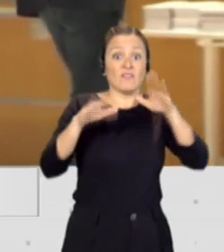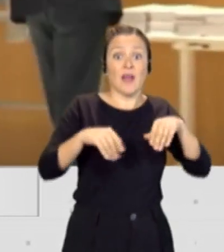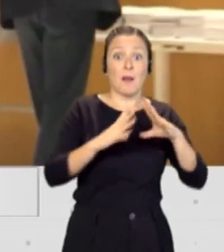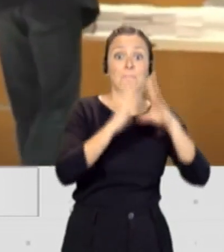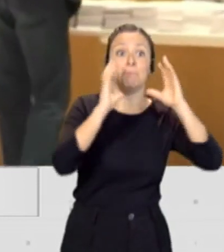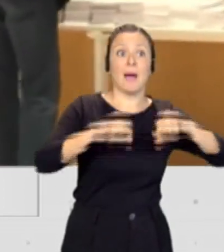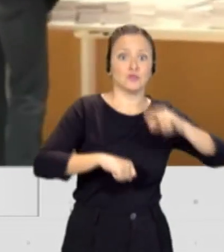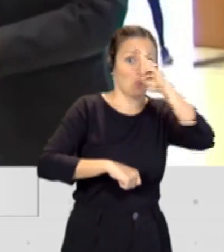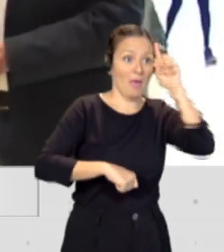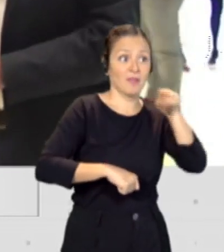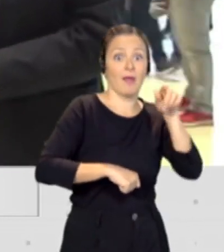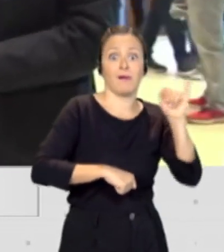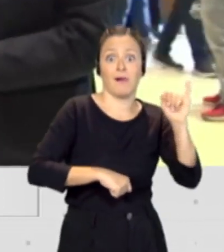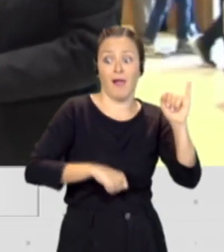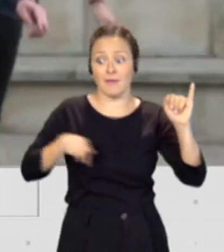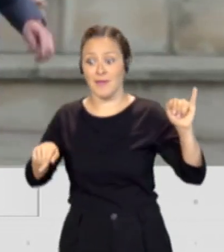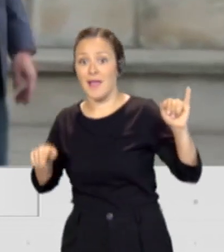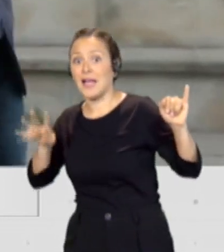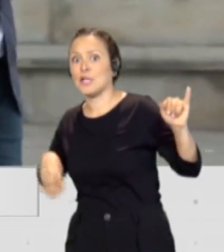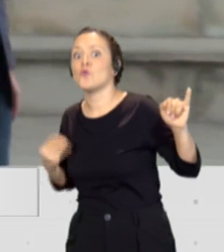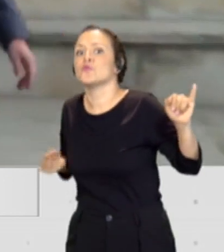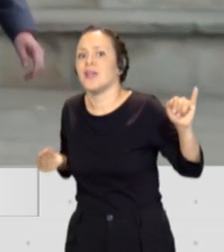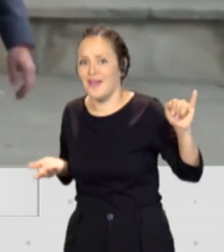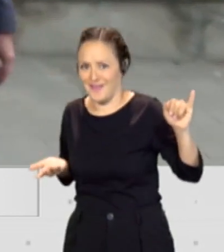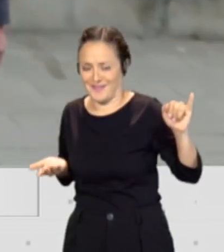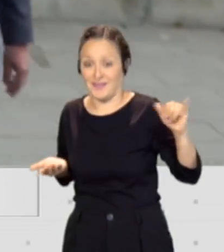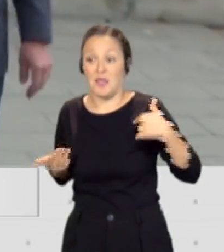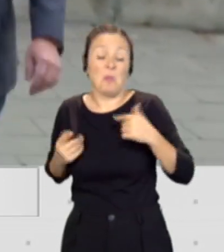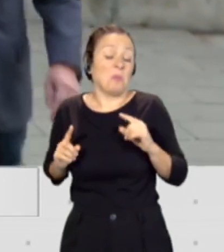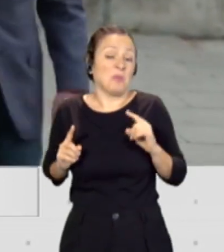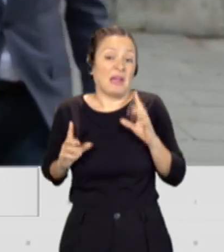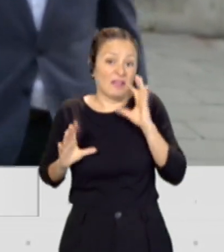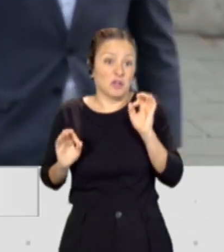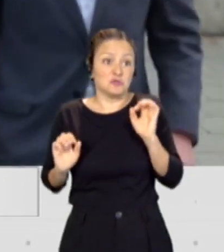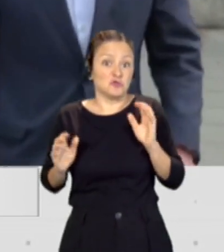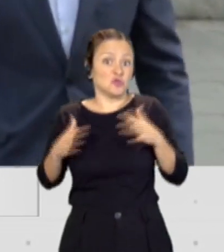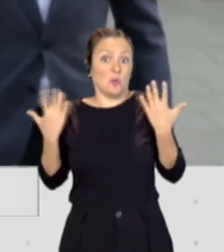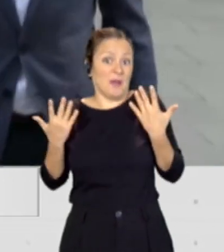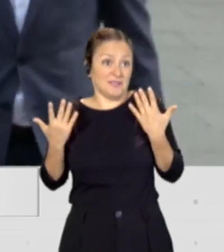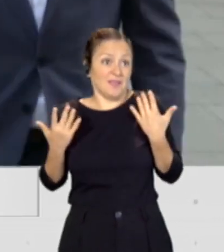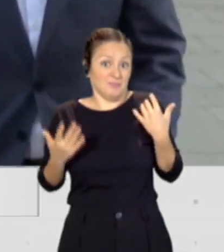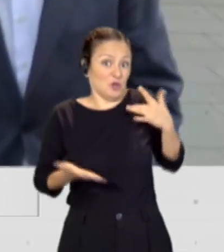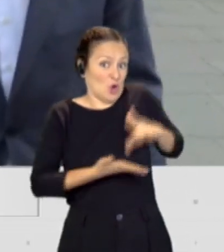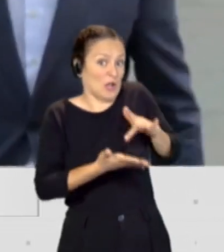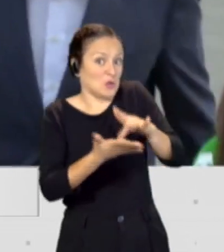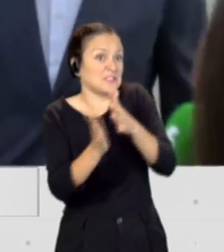por ver. Cataluña no es la primera vez que nos da alguna sorpresa en base a cómo queda el gobierno, cómo pactan.